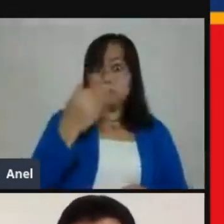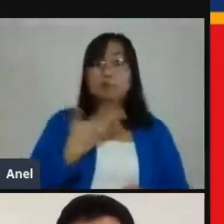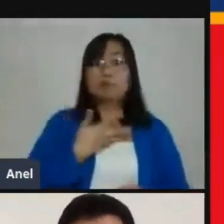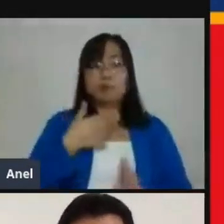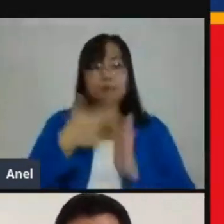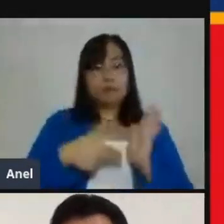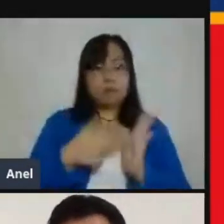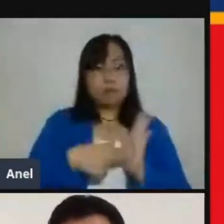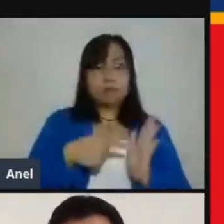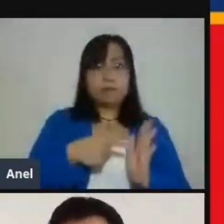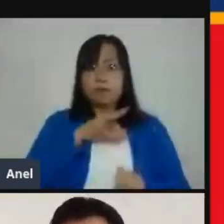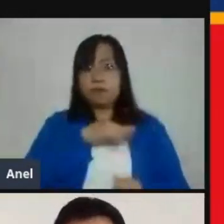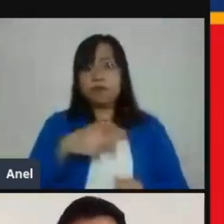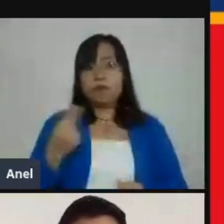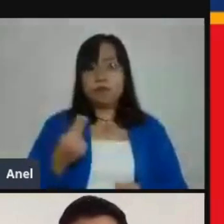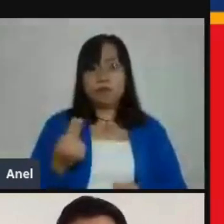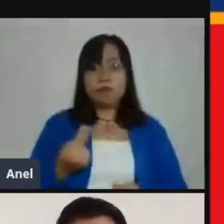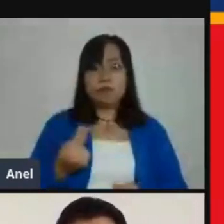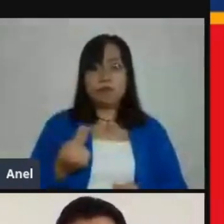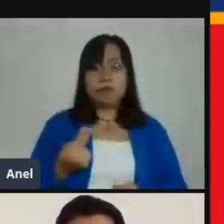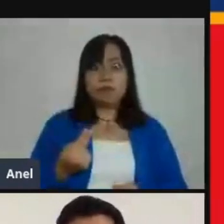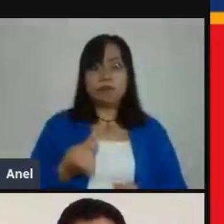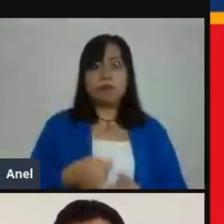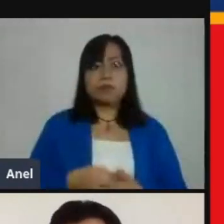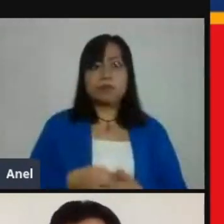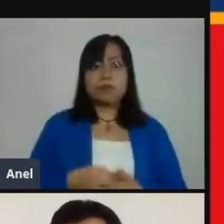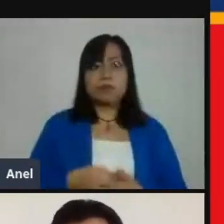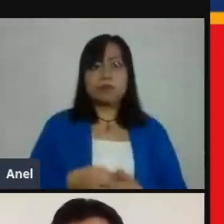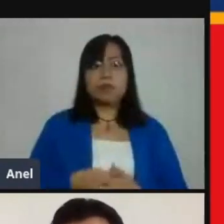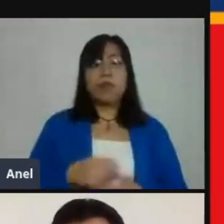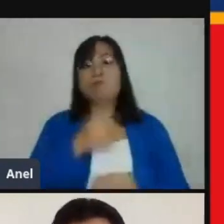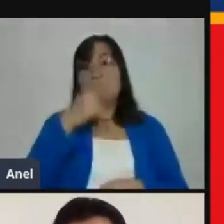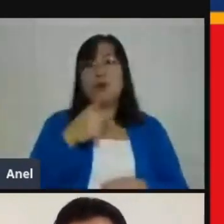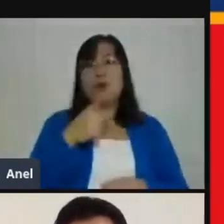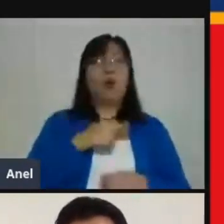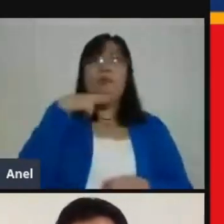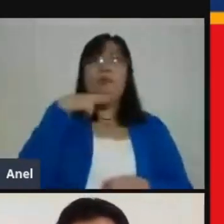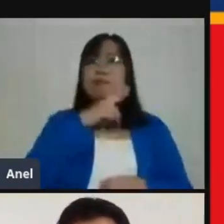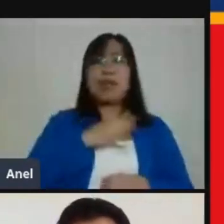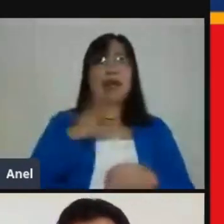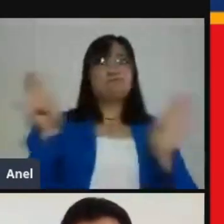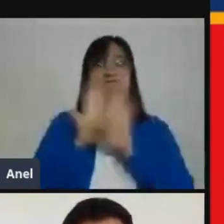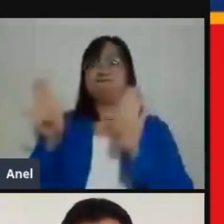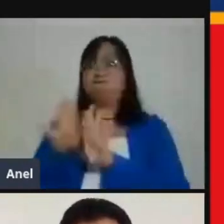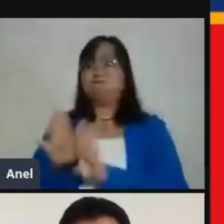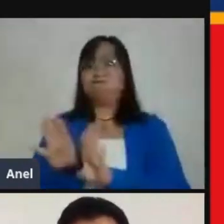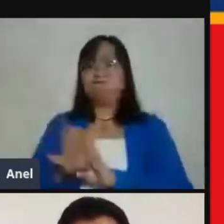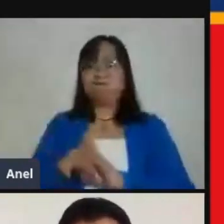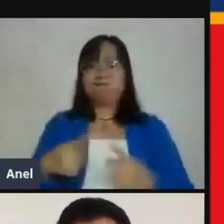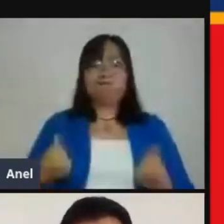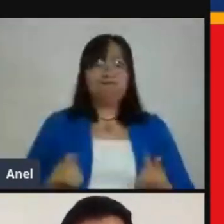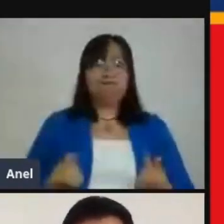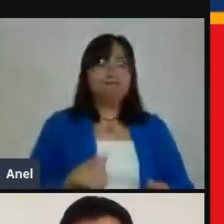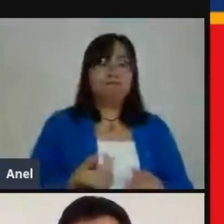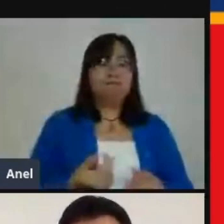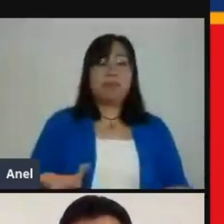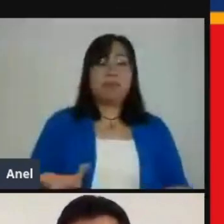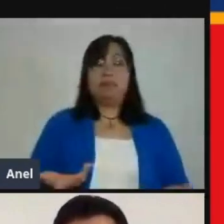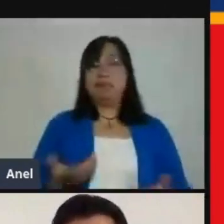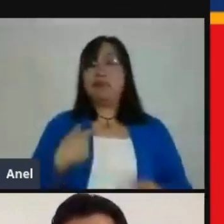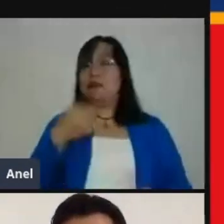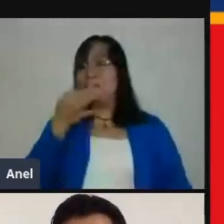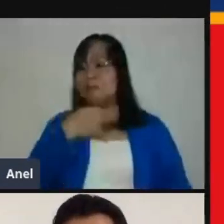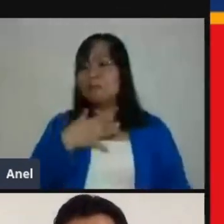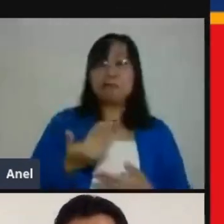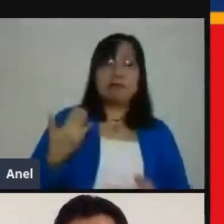Nosotros también estamos inquietos, todo esto sucedió de un día para otro y muchas escuelas todavía están en este proceso. Tardo o temprano, en